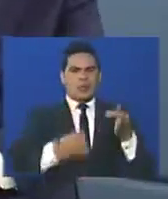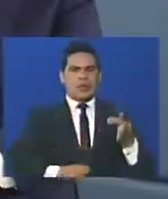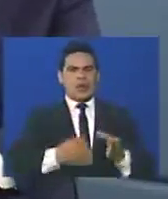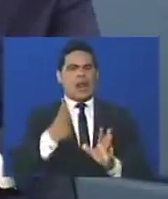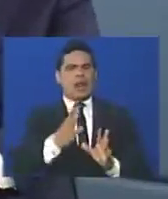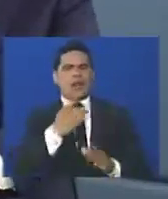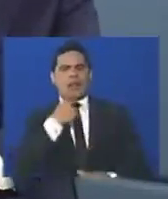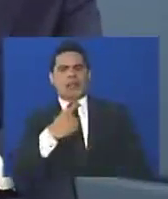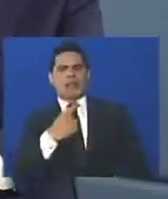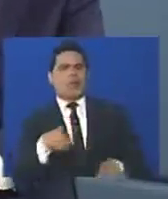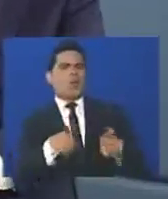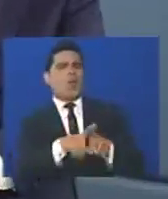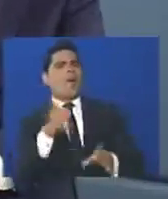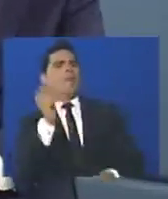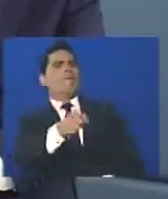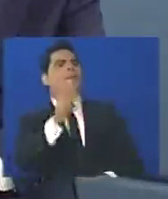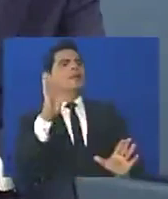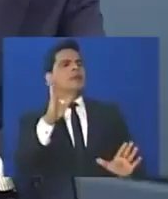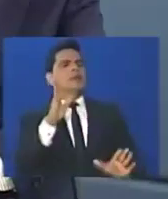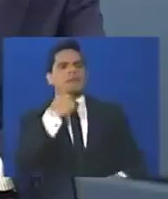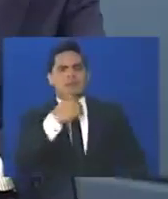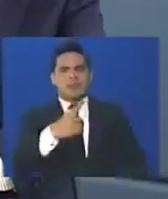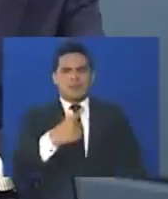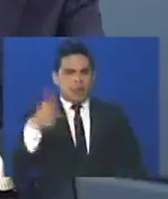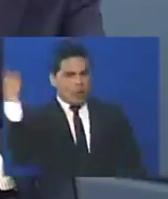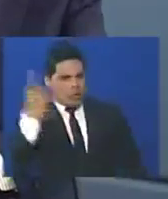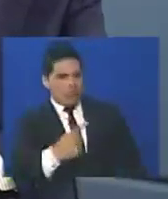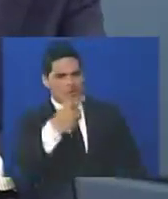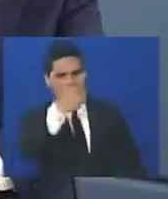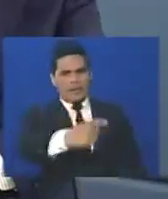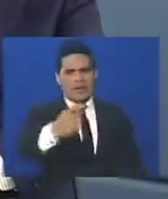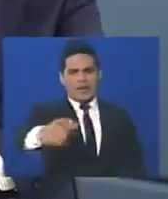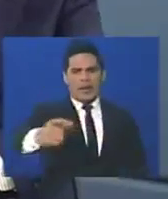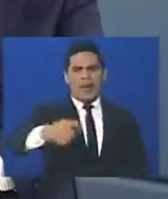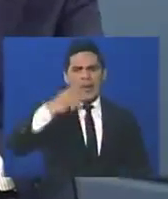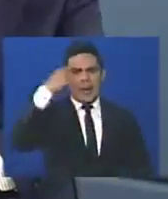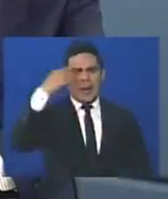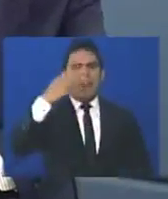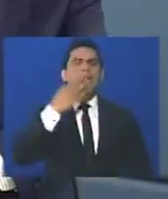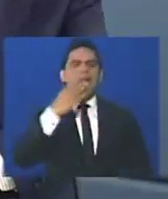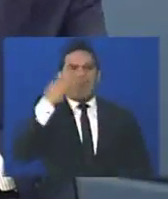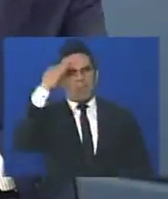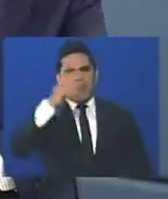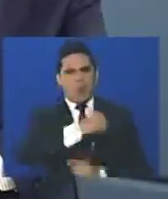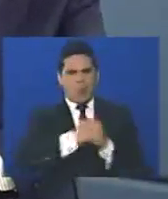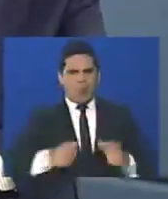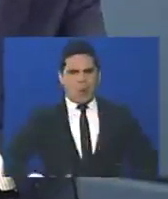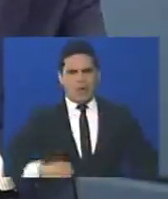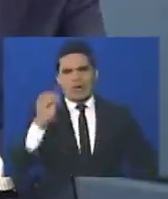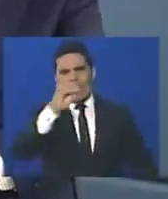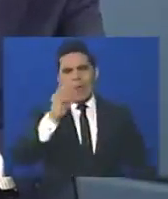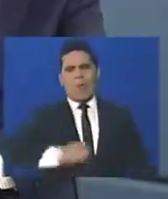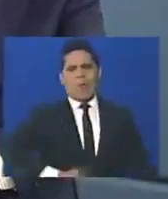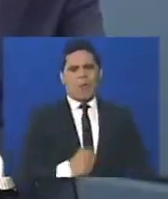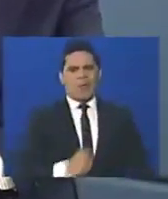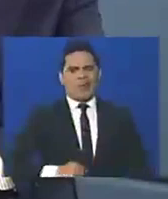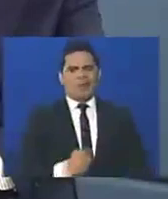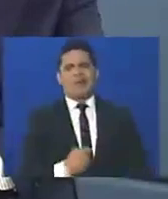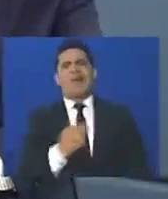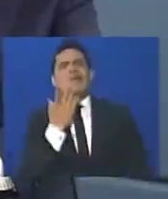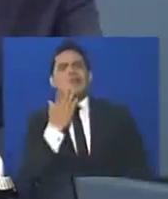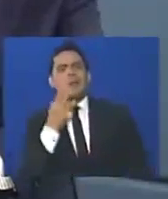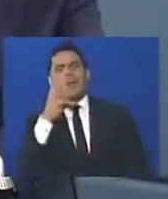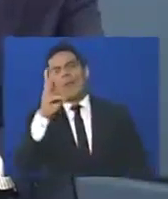como si fuera un acto de magia, le puede ordenar, por ejemplo, a un cuerpo de policía, al destacamento en Petare, o